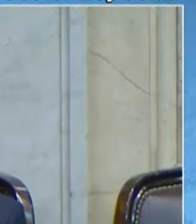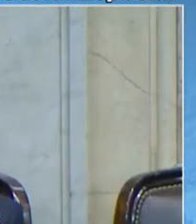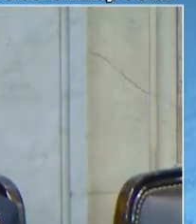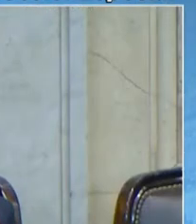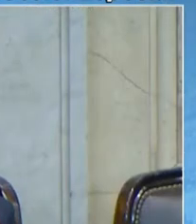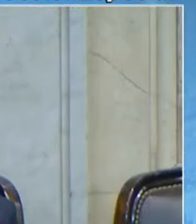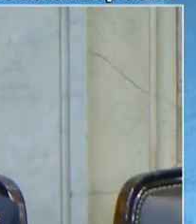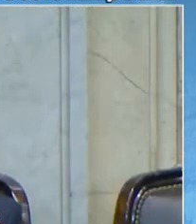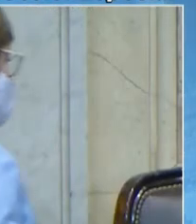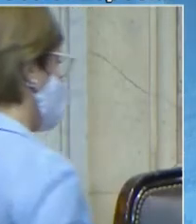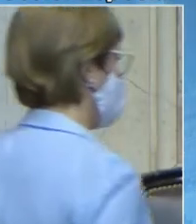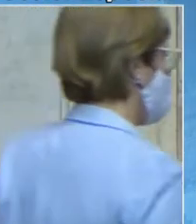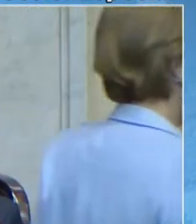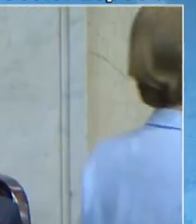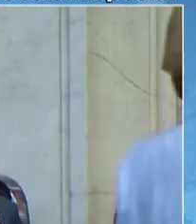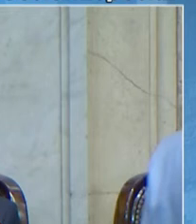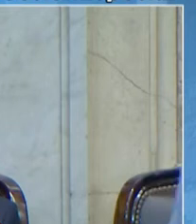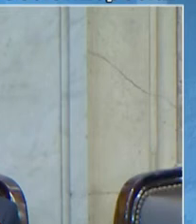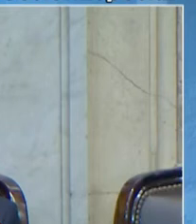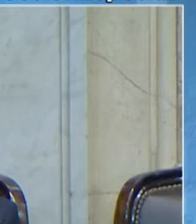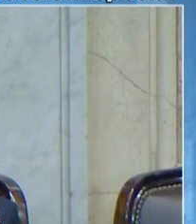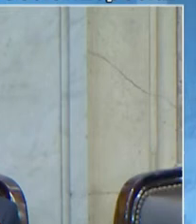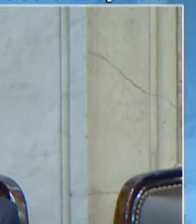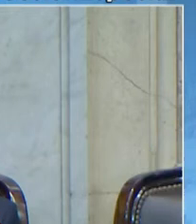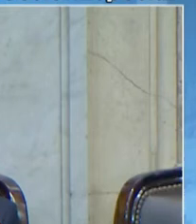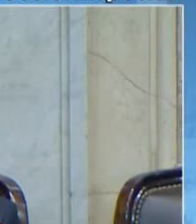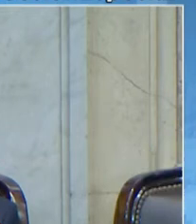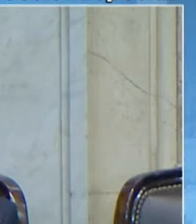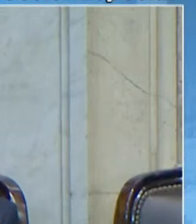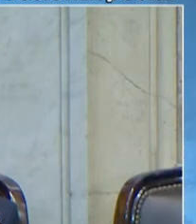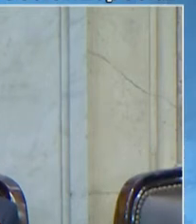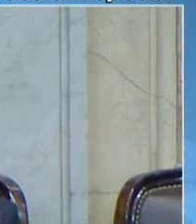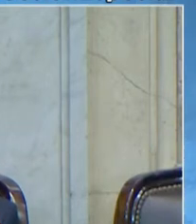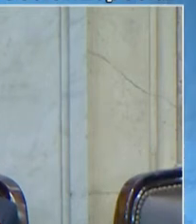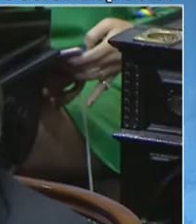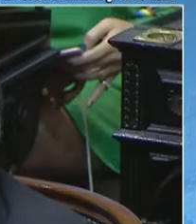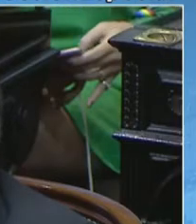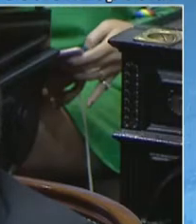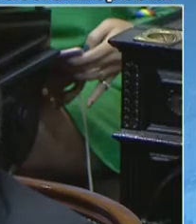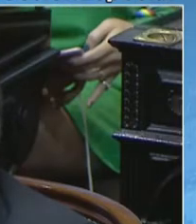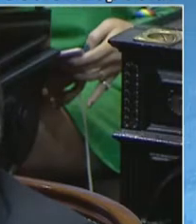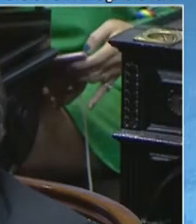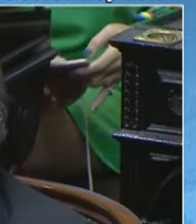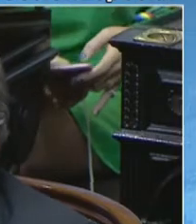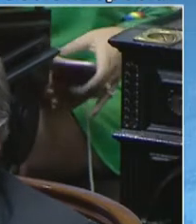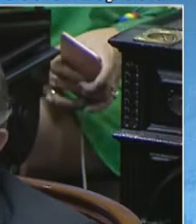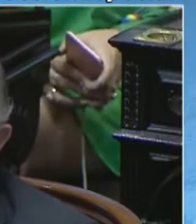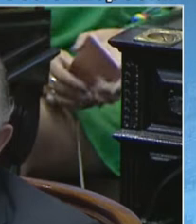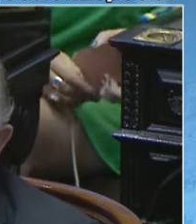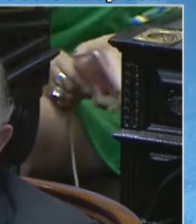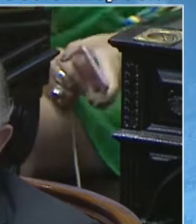1989, incorporado a la Constitución Nacional en la Reforma de 1994,